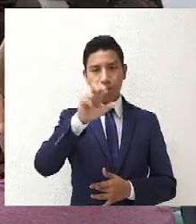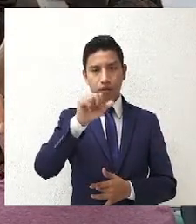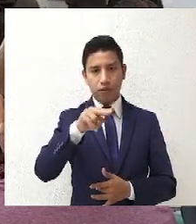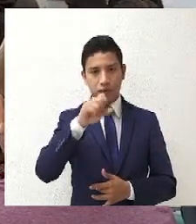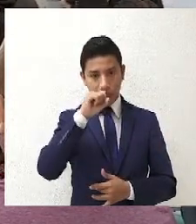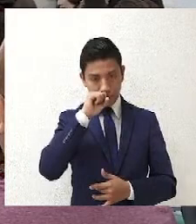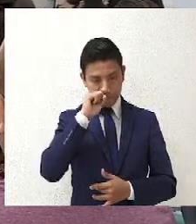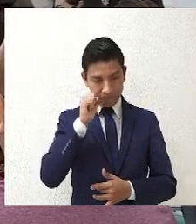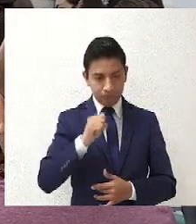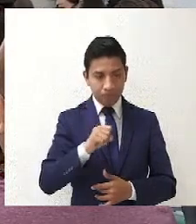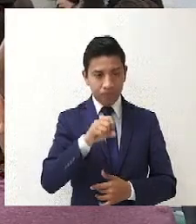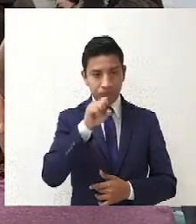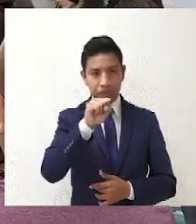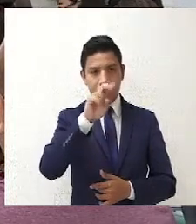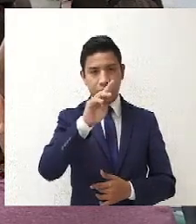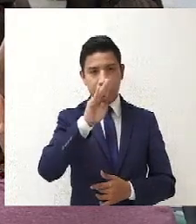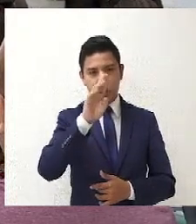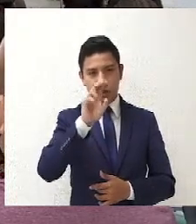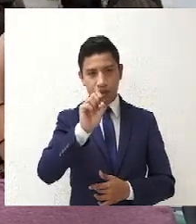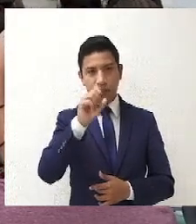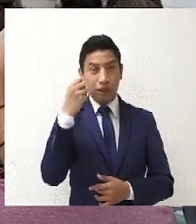Sub-JDC